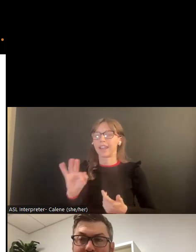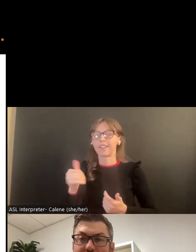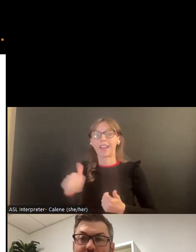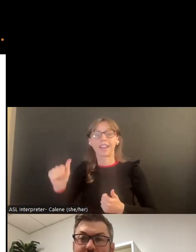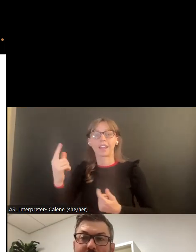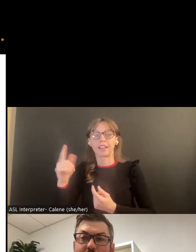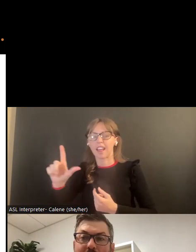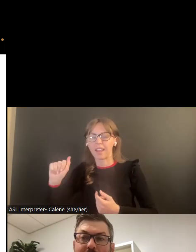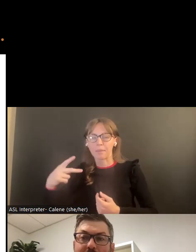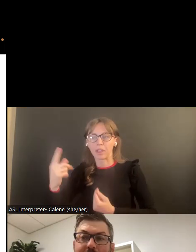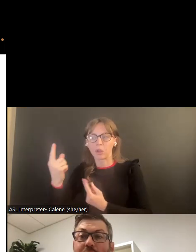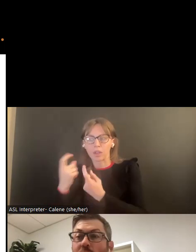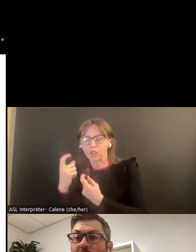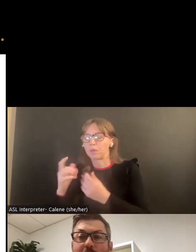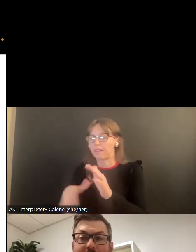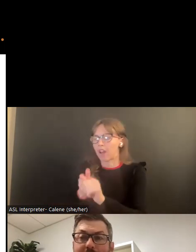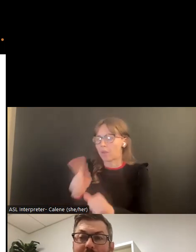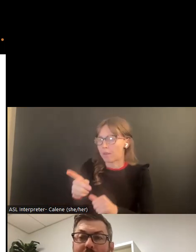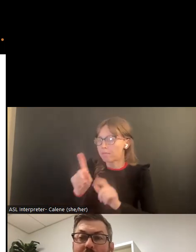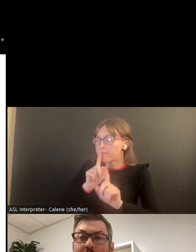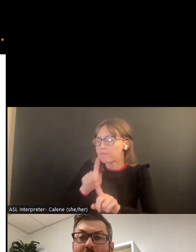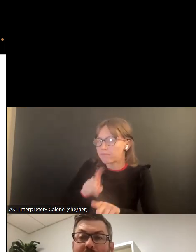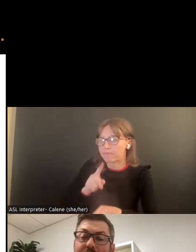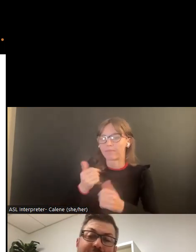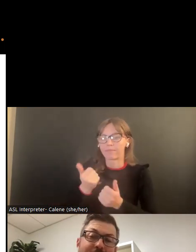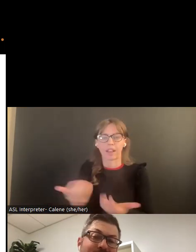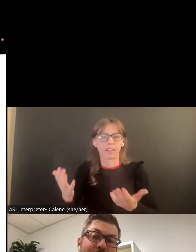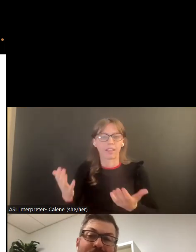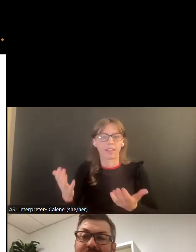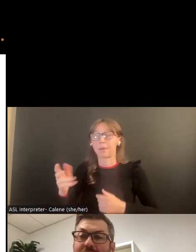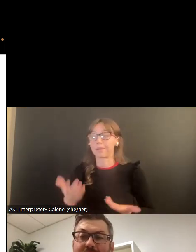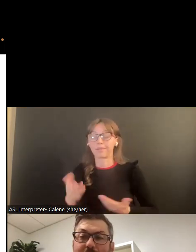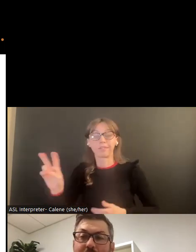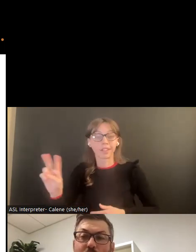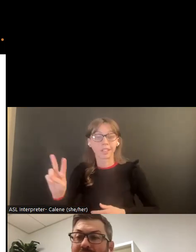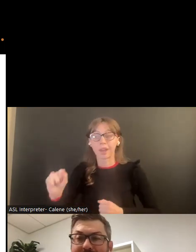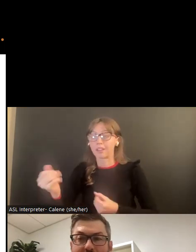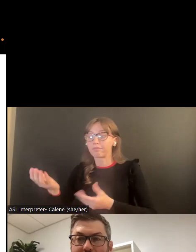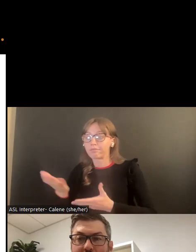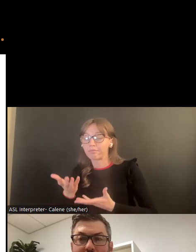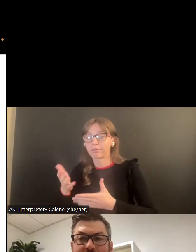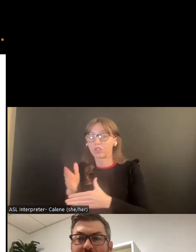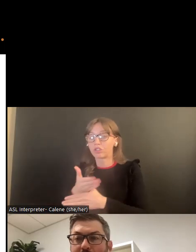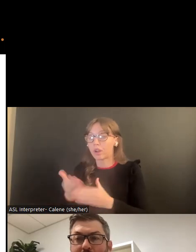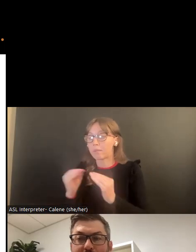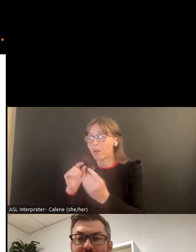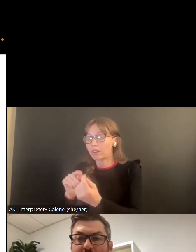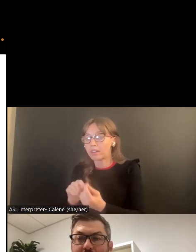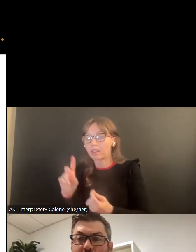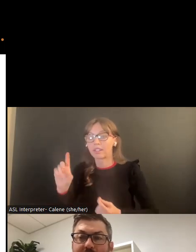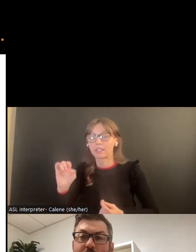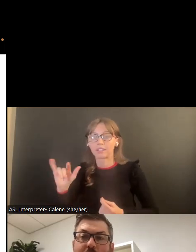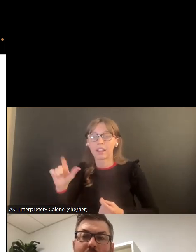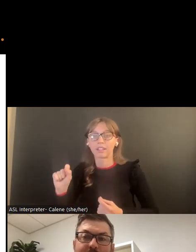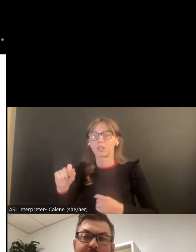se desarrolló para poder dar seguimiento a preguntas, para poder dar seguimiento a lo que la víctima puede darnos